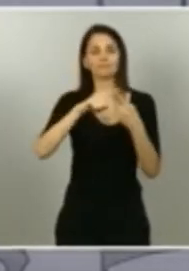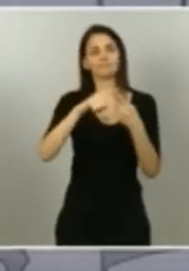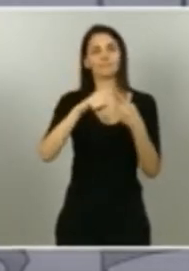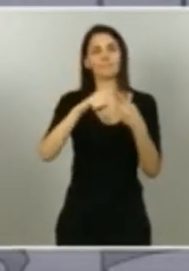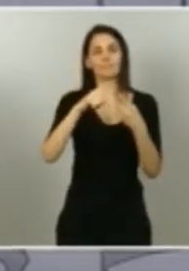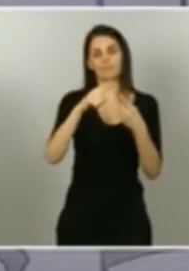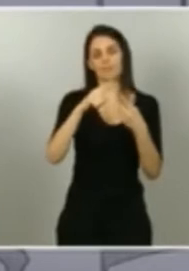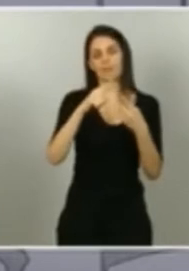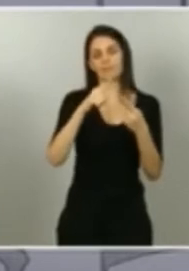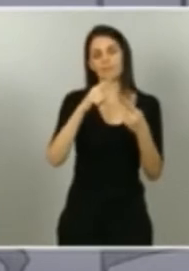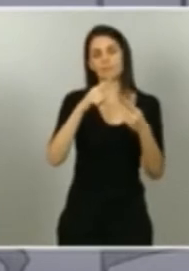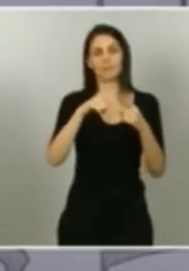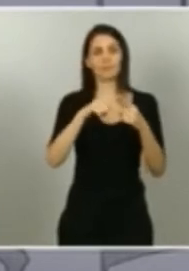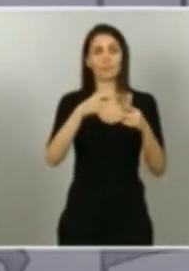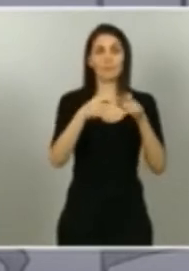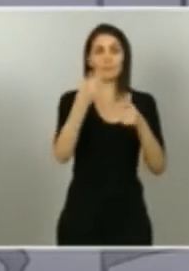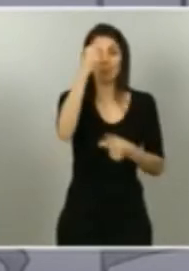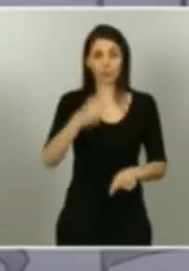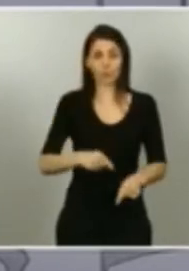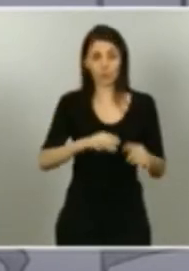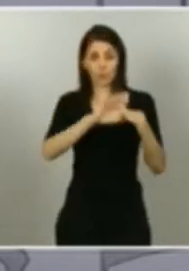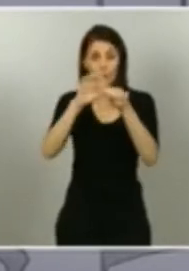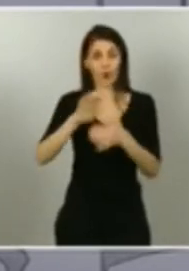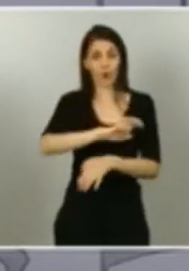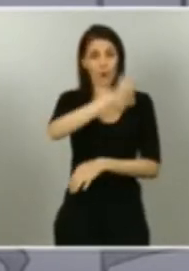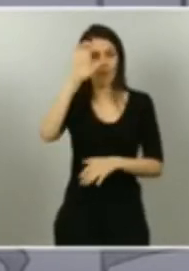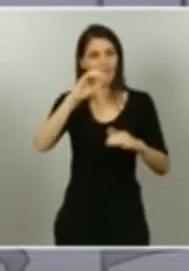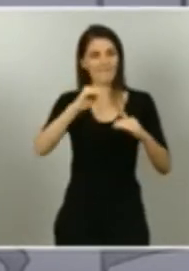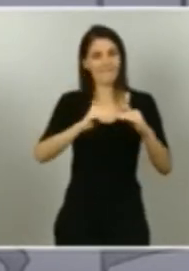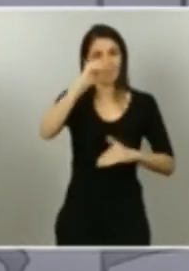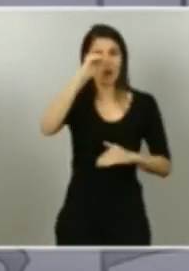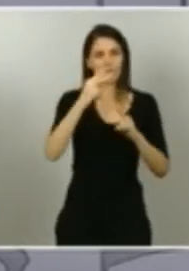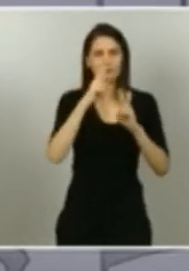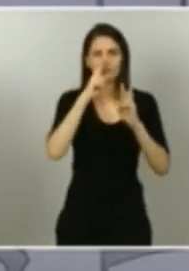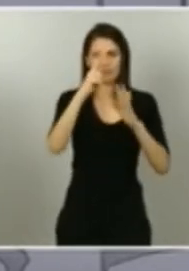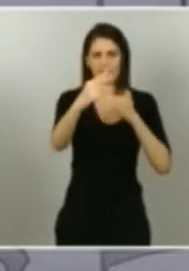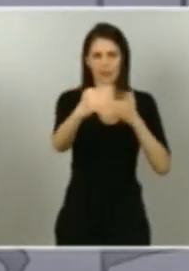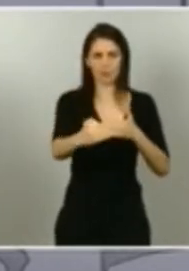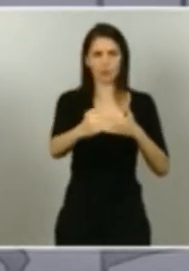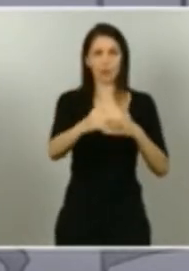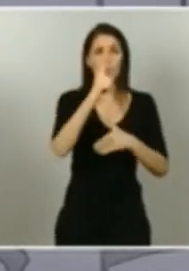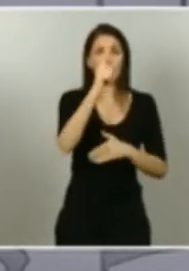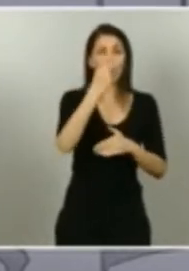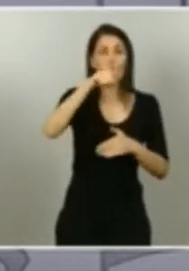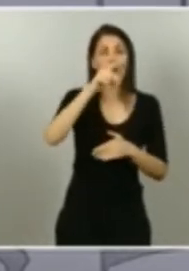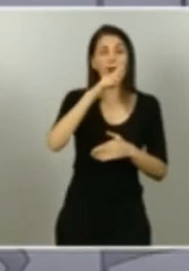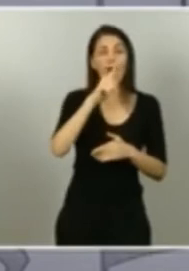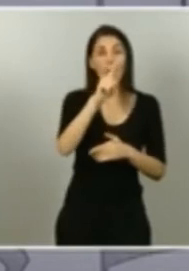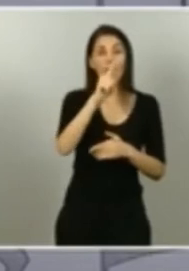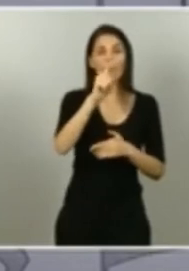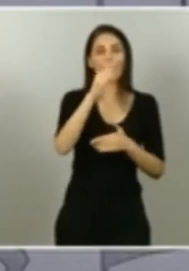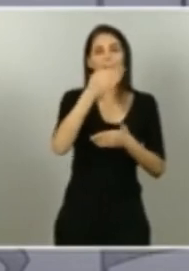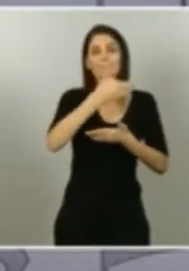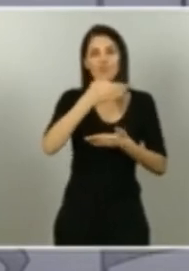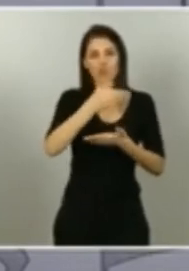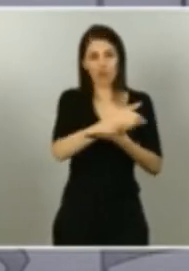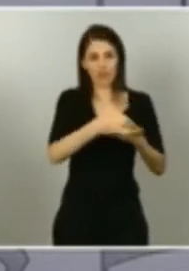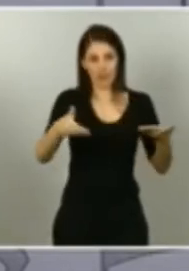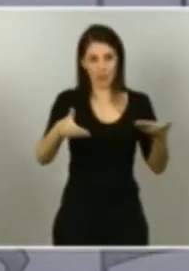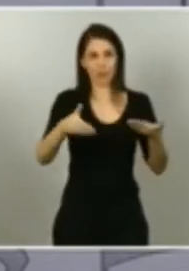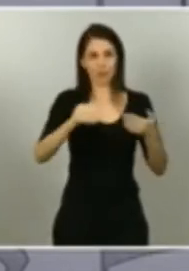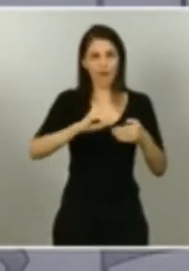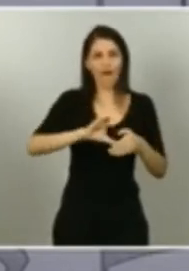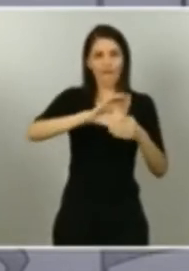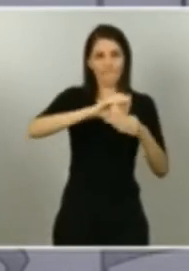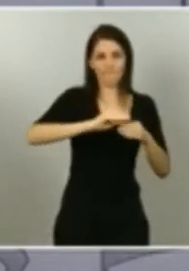los presupuestos de la Unión para los próximos siete años hasta 1,1 billón de euros y crear un fondo de recuperación que fue anunciado